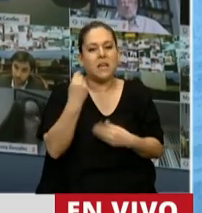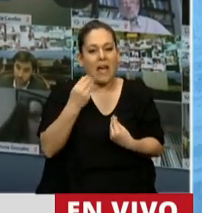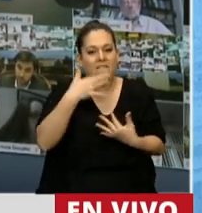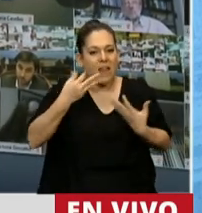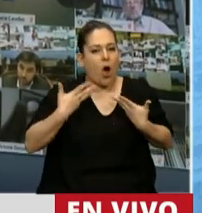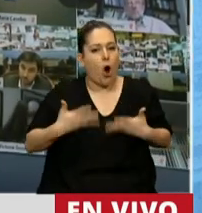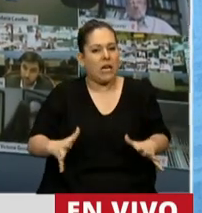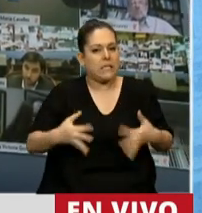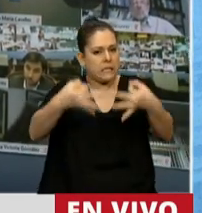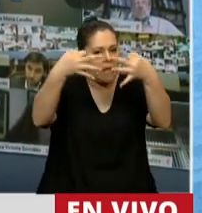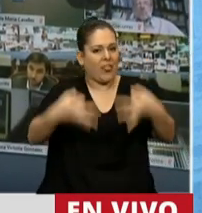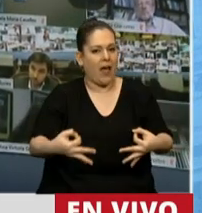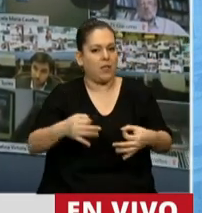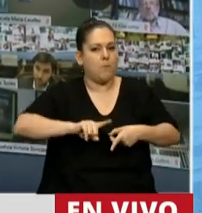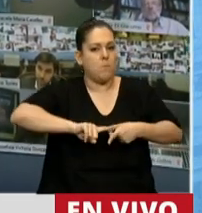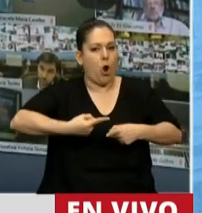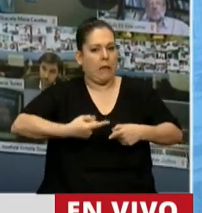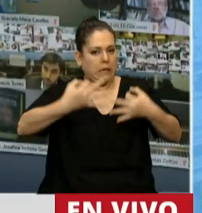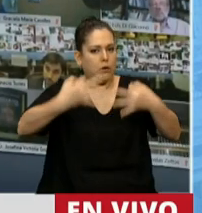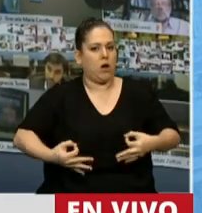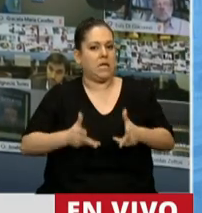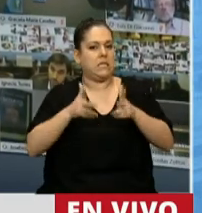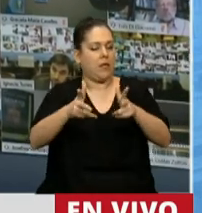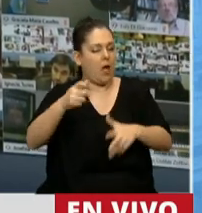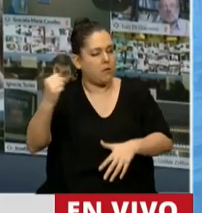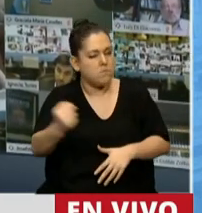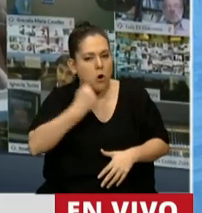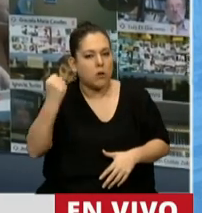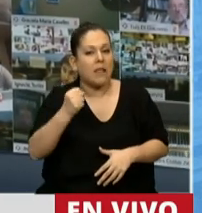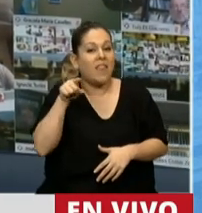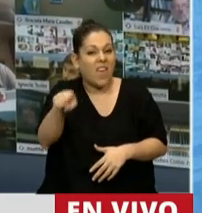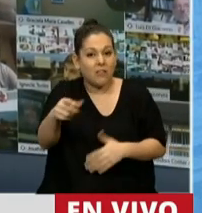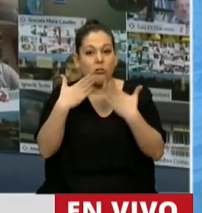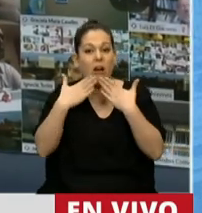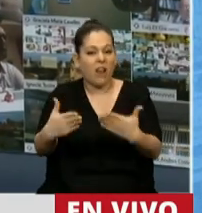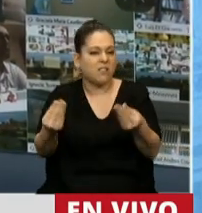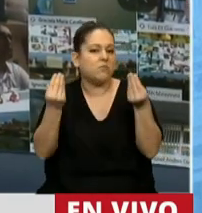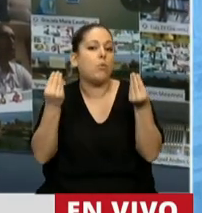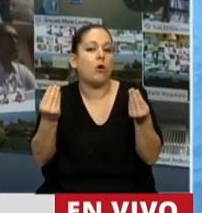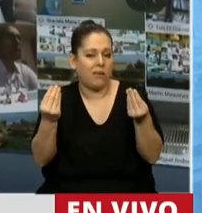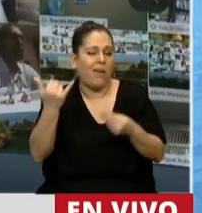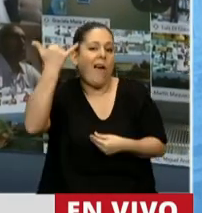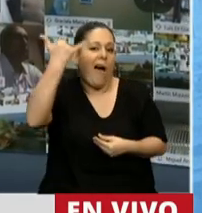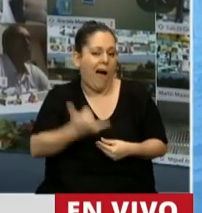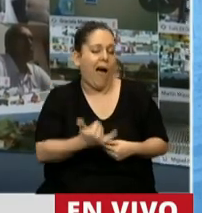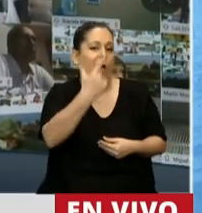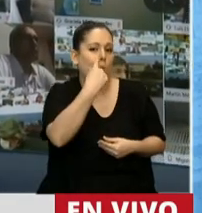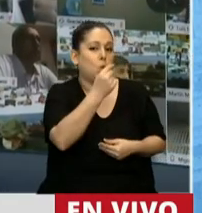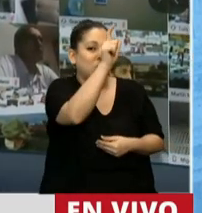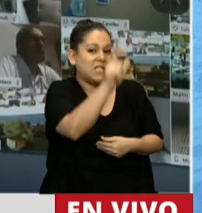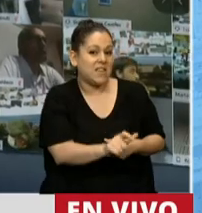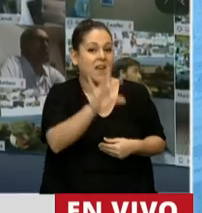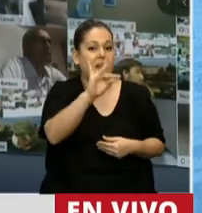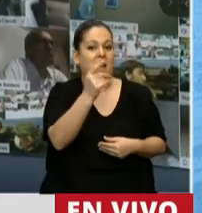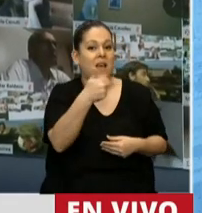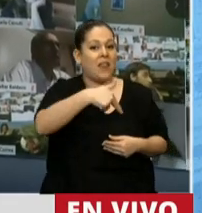honestidad política es fundamental, señor presidente. Esto es posible porque hay un señor que se llama